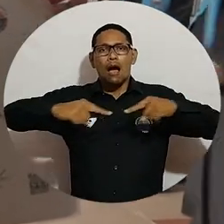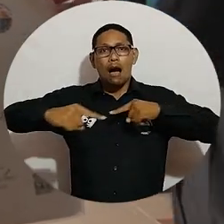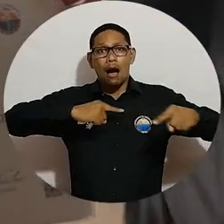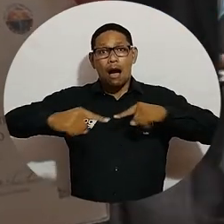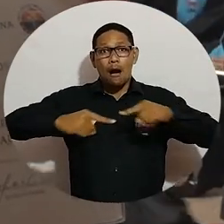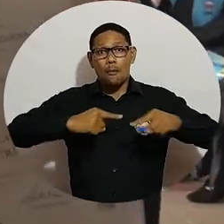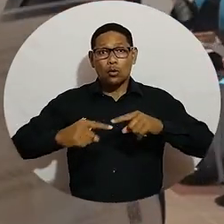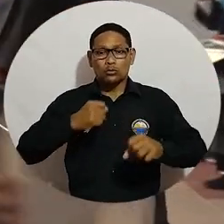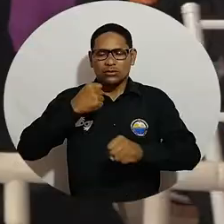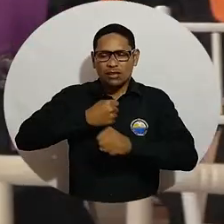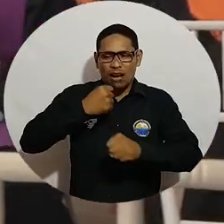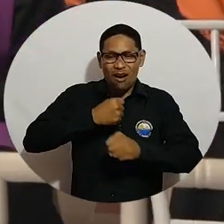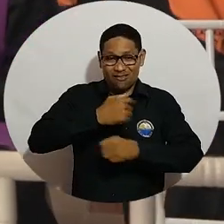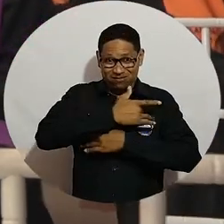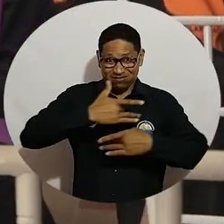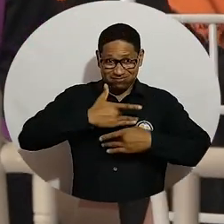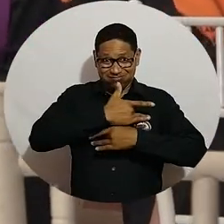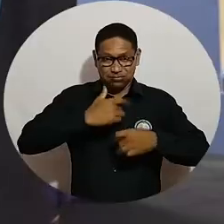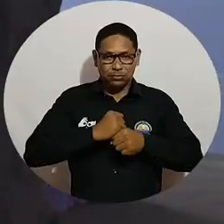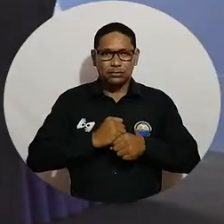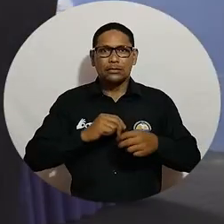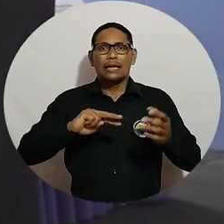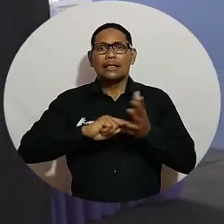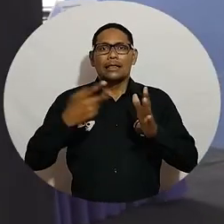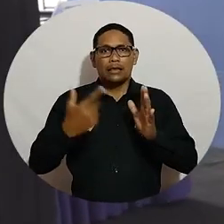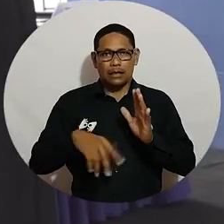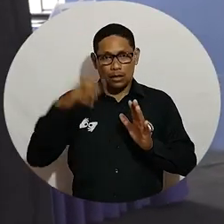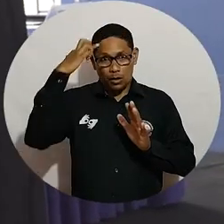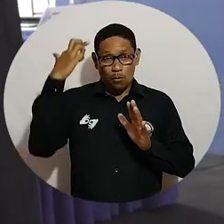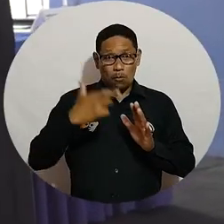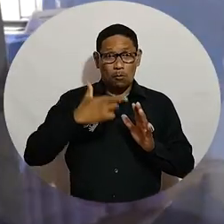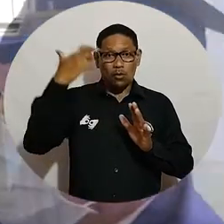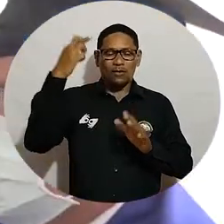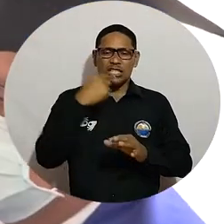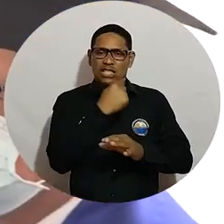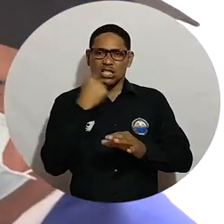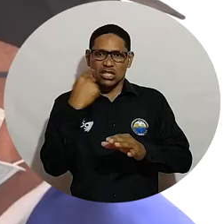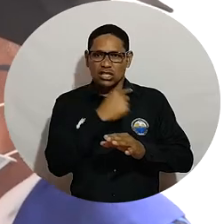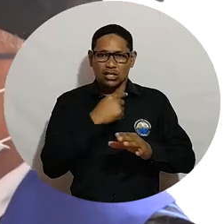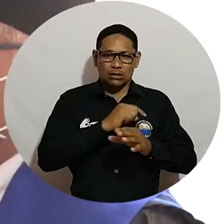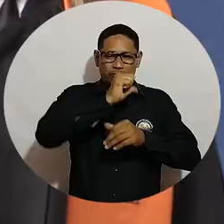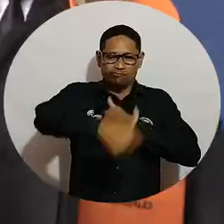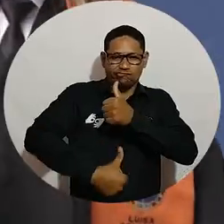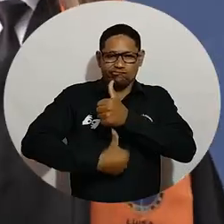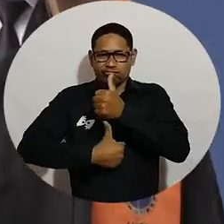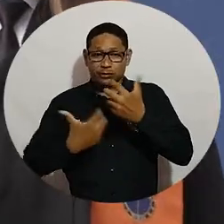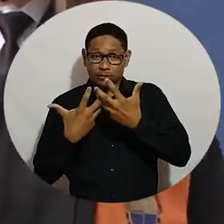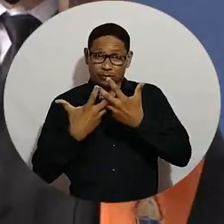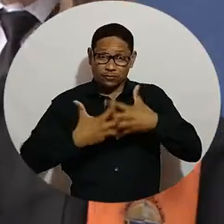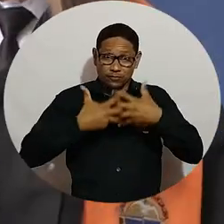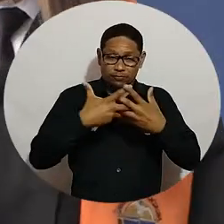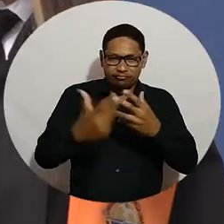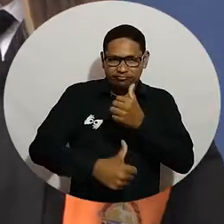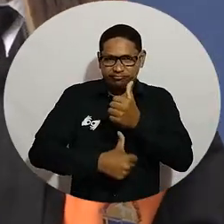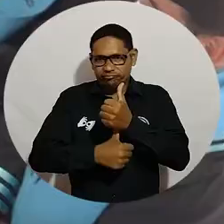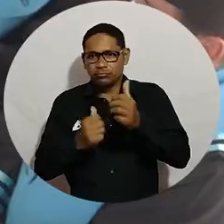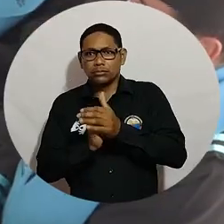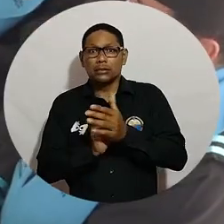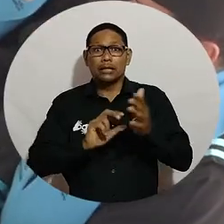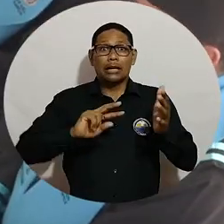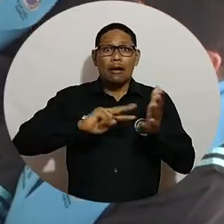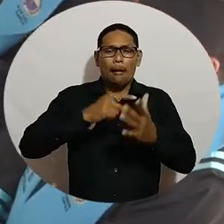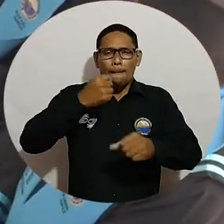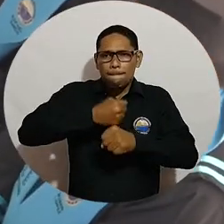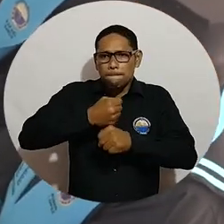administradores de la seguridad y salud en el trabajo, técnicos profesionales en higiene y seguridad industrial, técnicos profesionales en